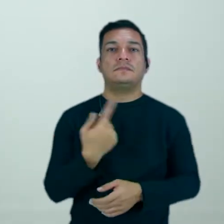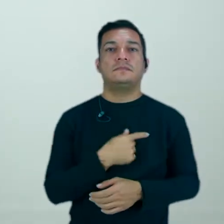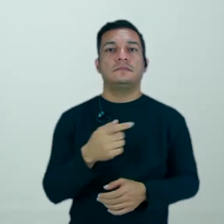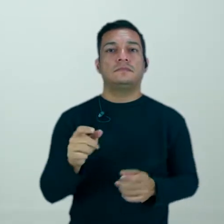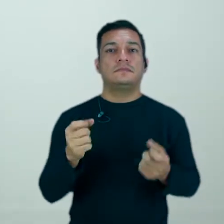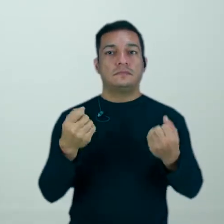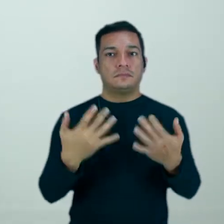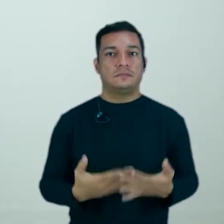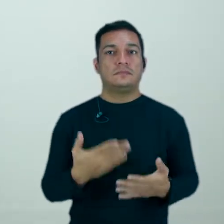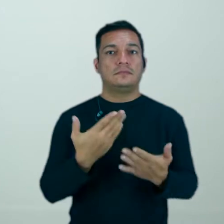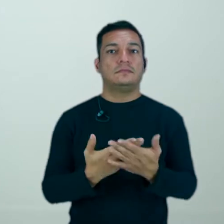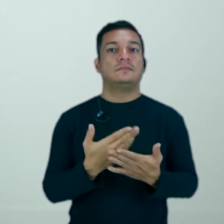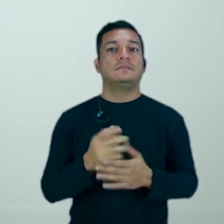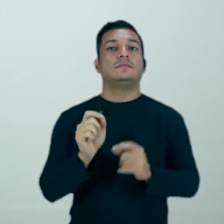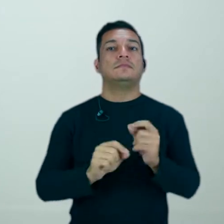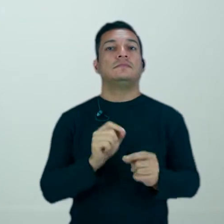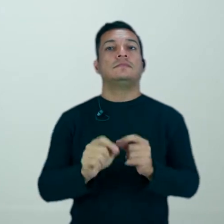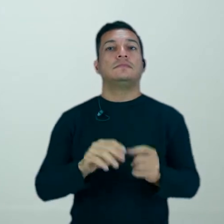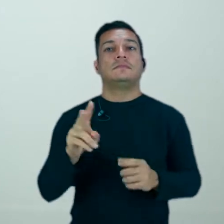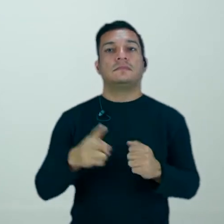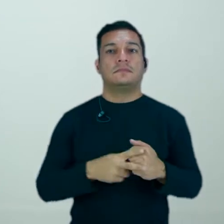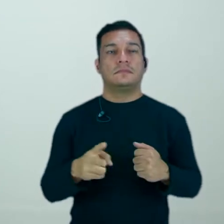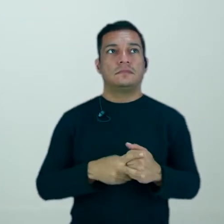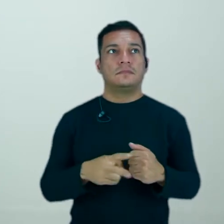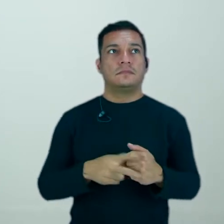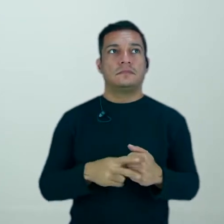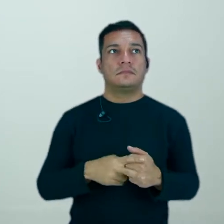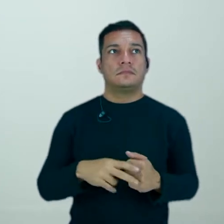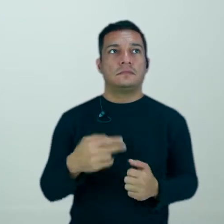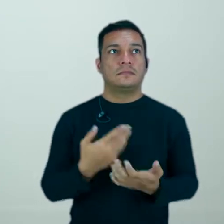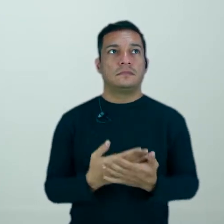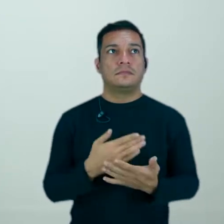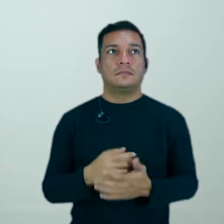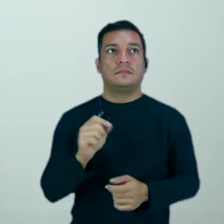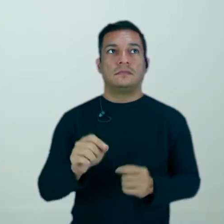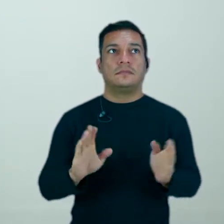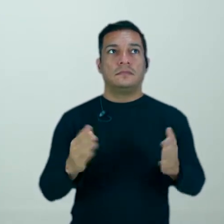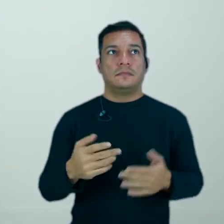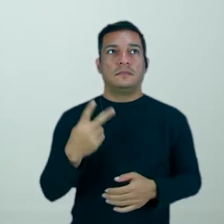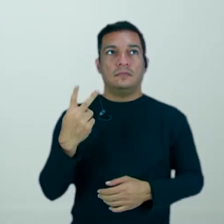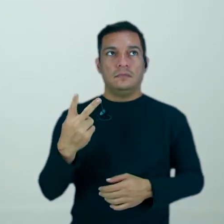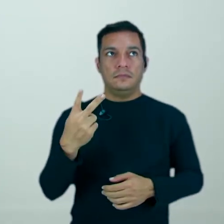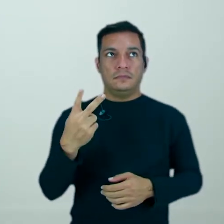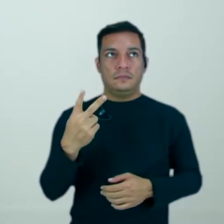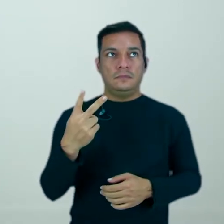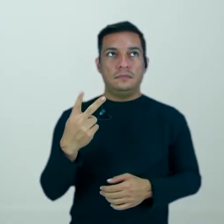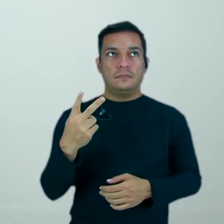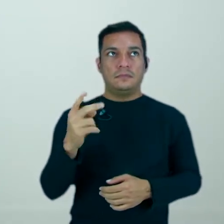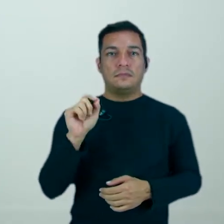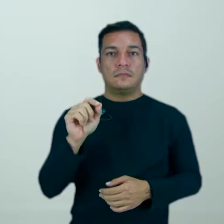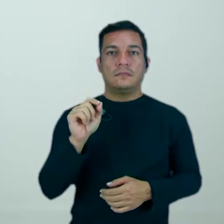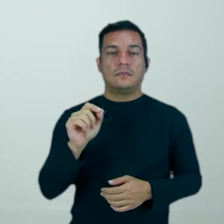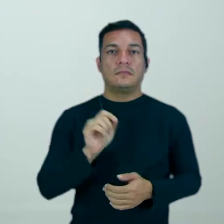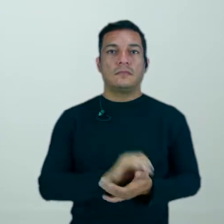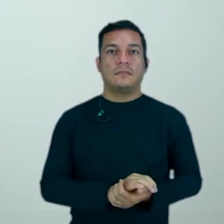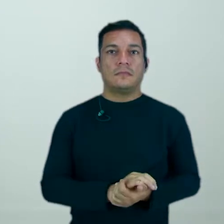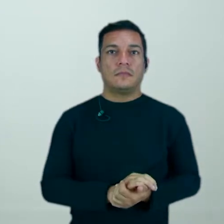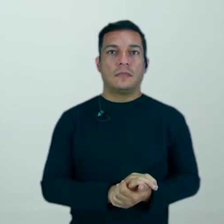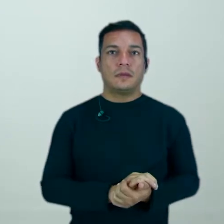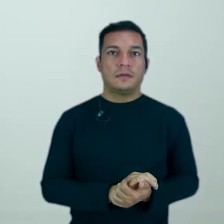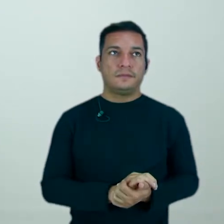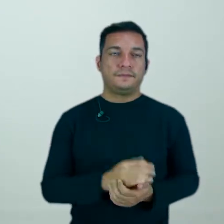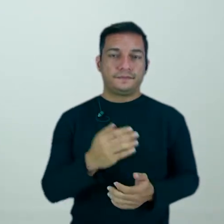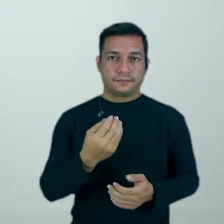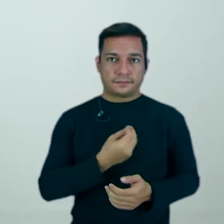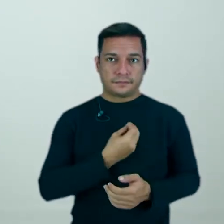comentar y estudiar un poco sobre verbos. Vamos a aprender específicamente dos estructuras verbales que son el presente de